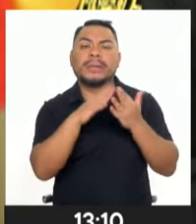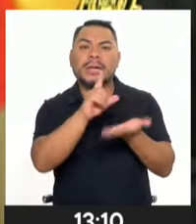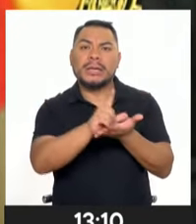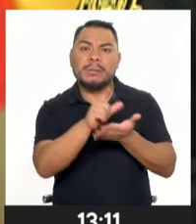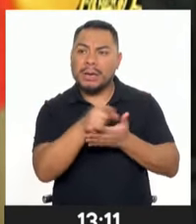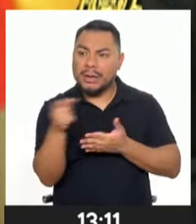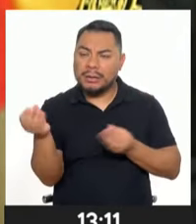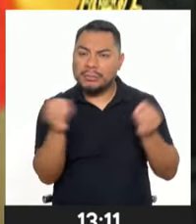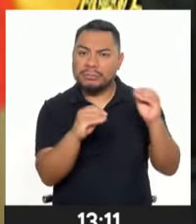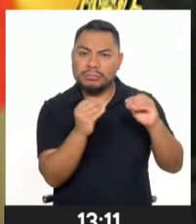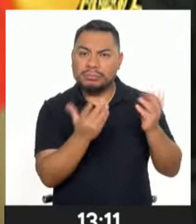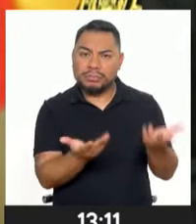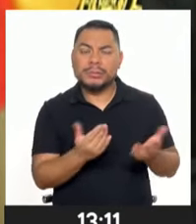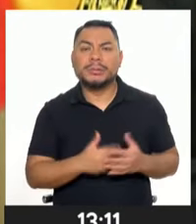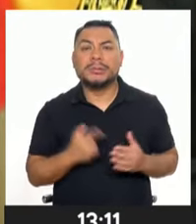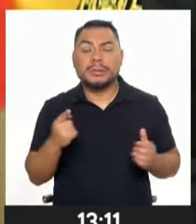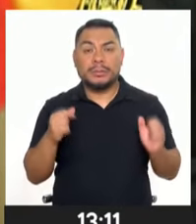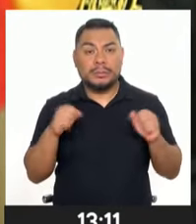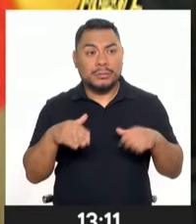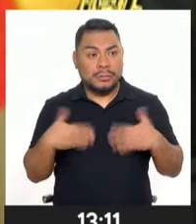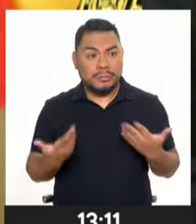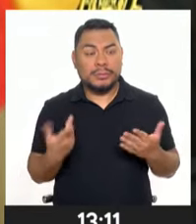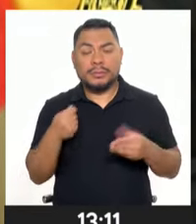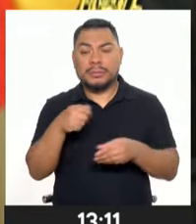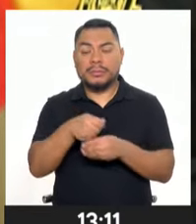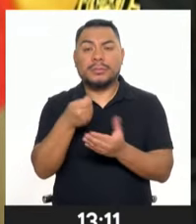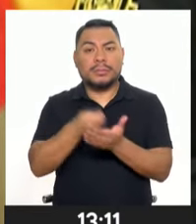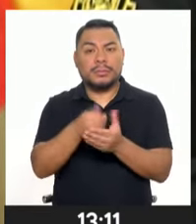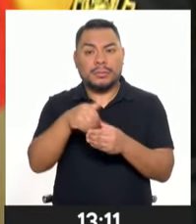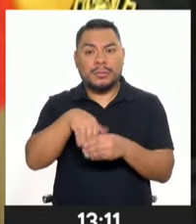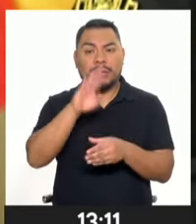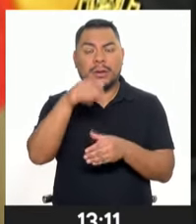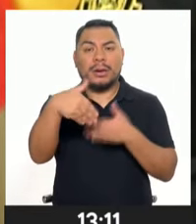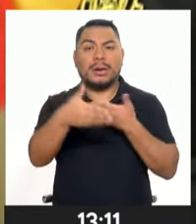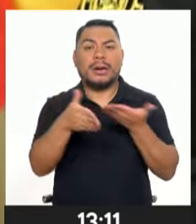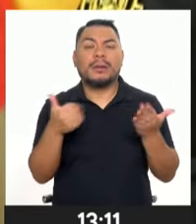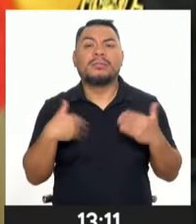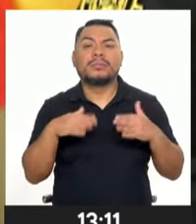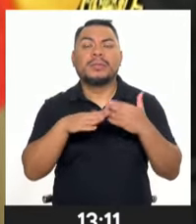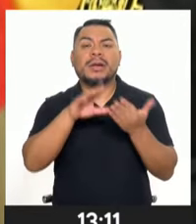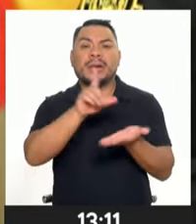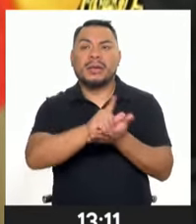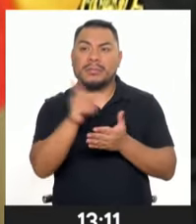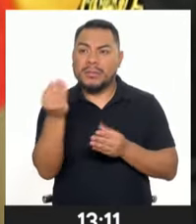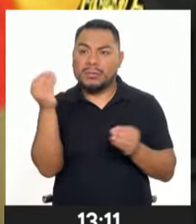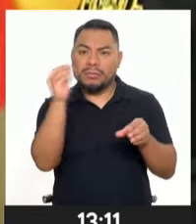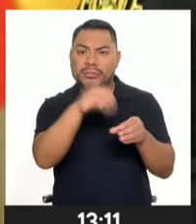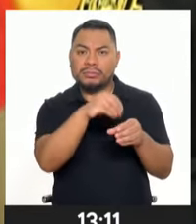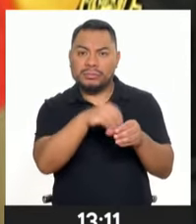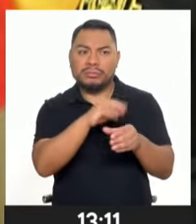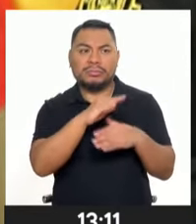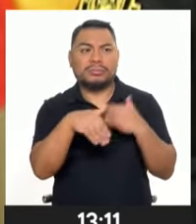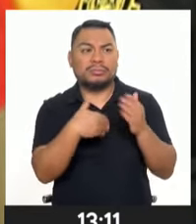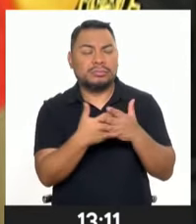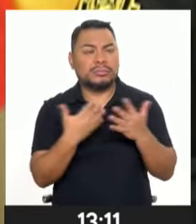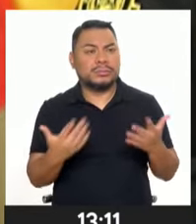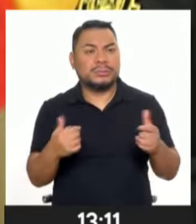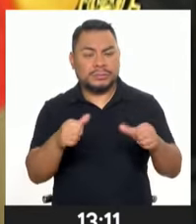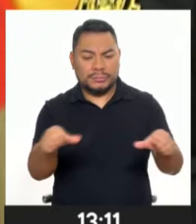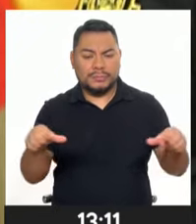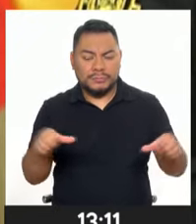digamos, la posibilidad de abrir cuenta en la Caja Metropolitana de Lima y tener todo un área enorme de